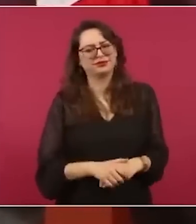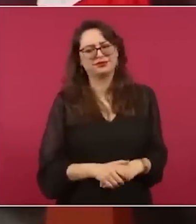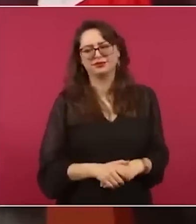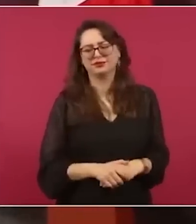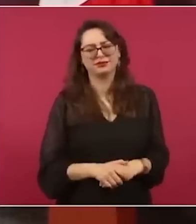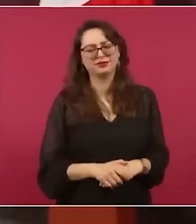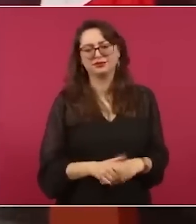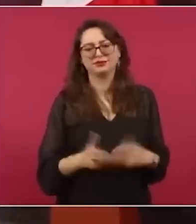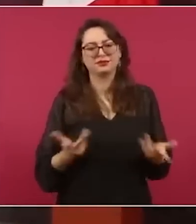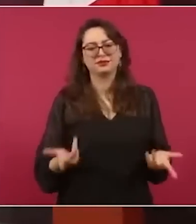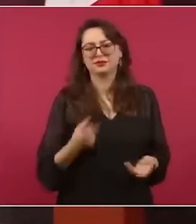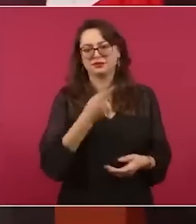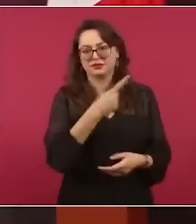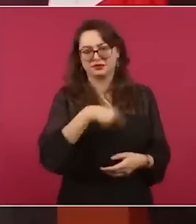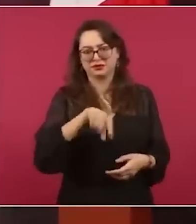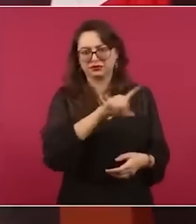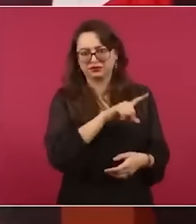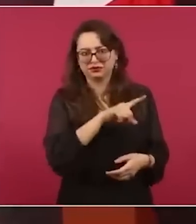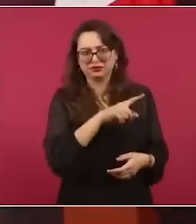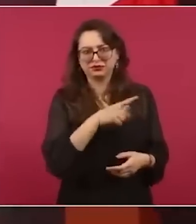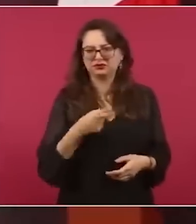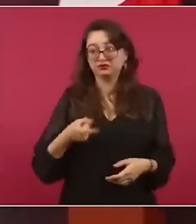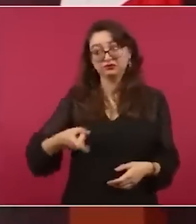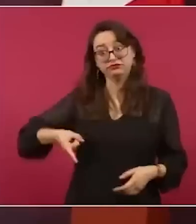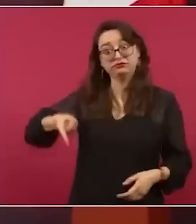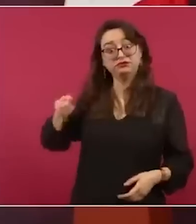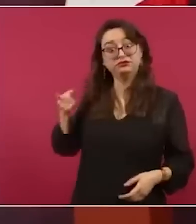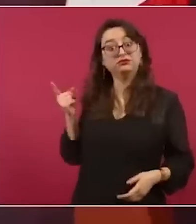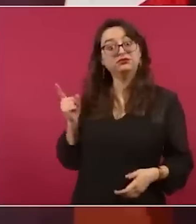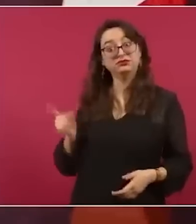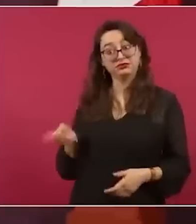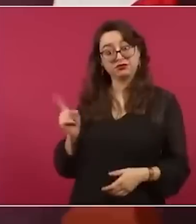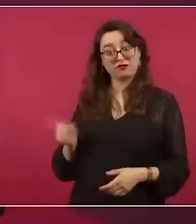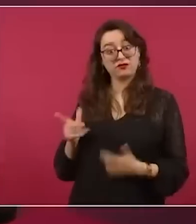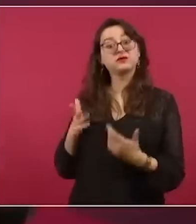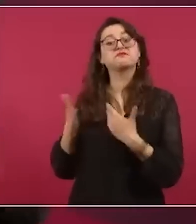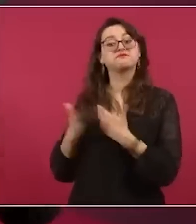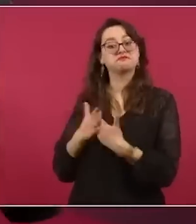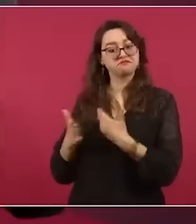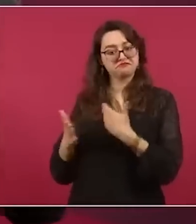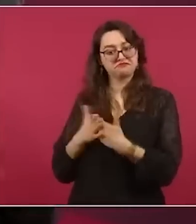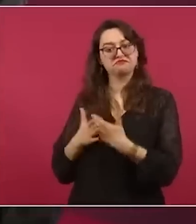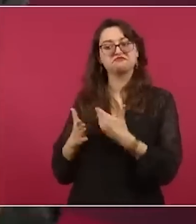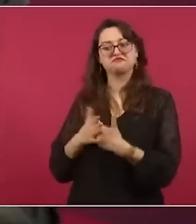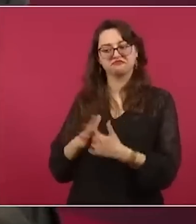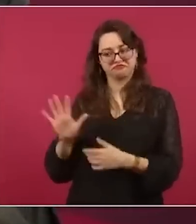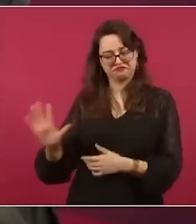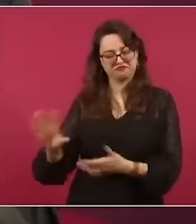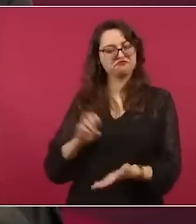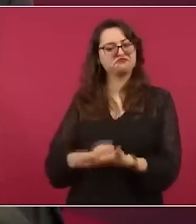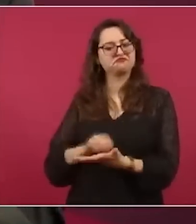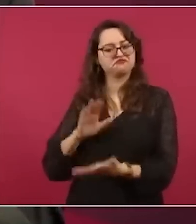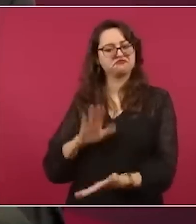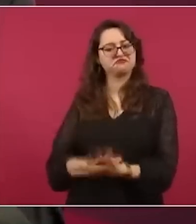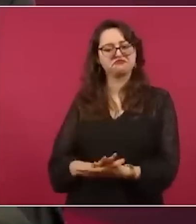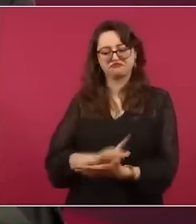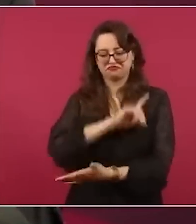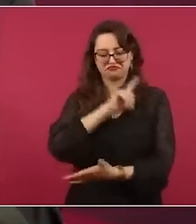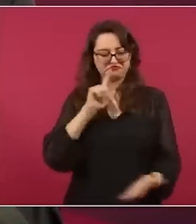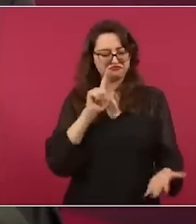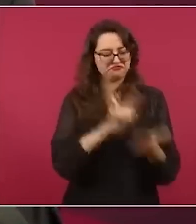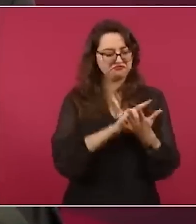amenazando con aprobar leyes